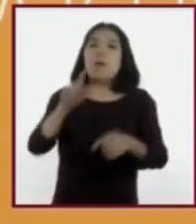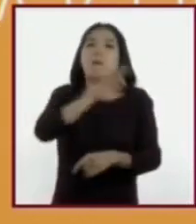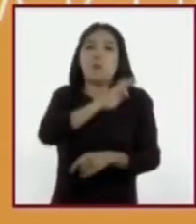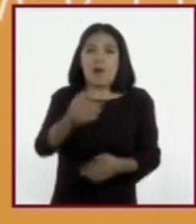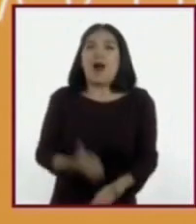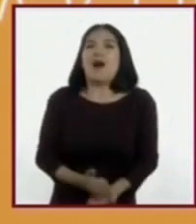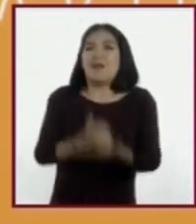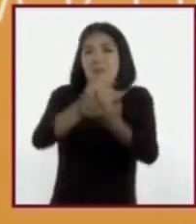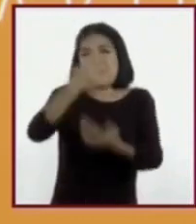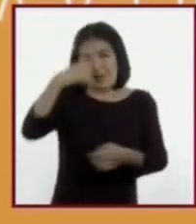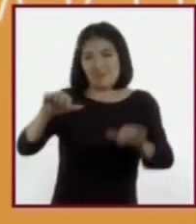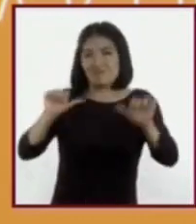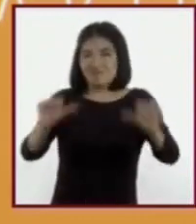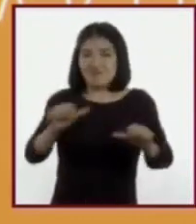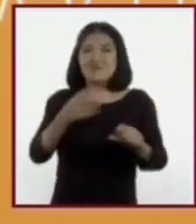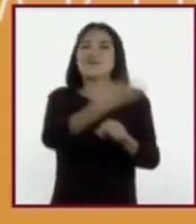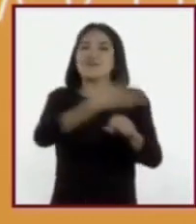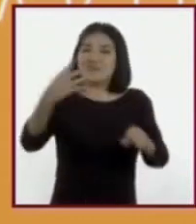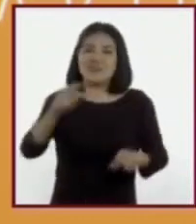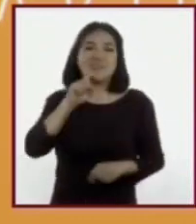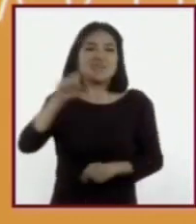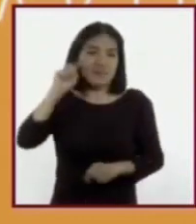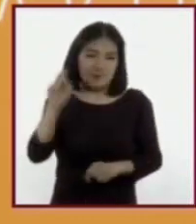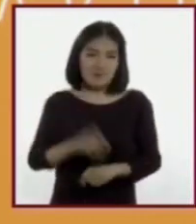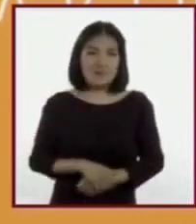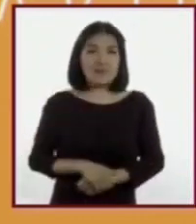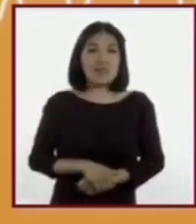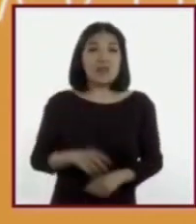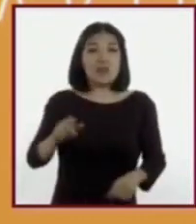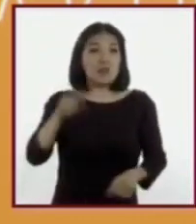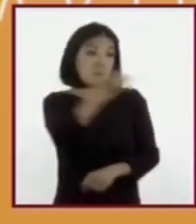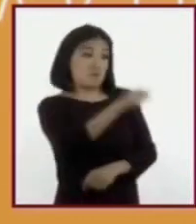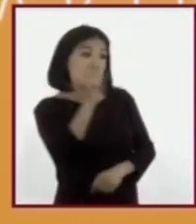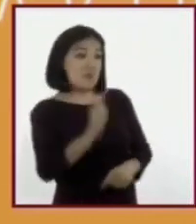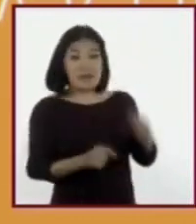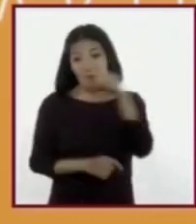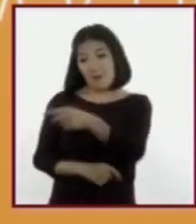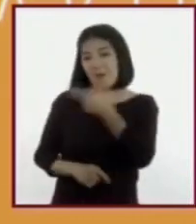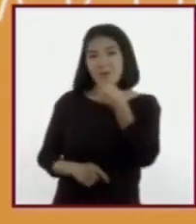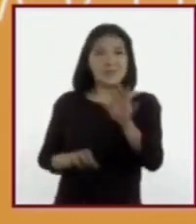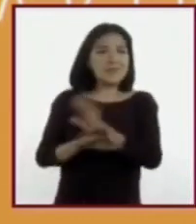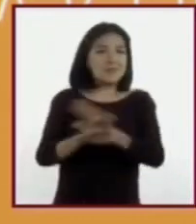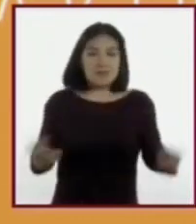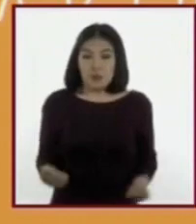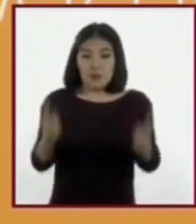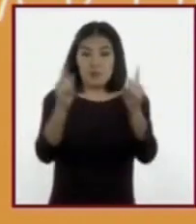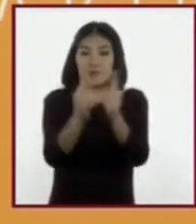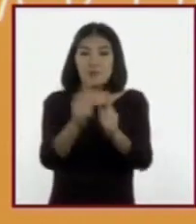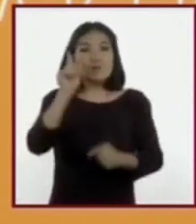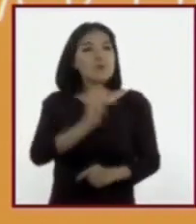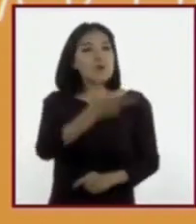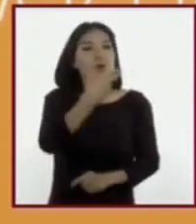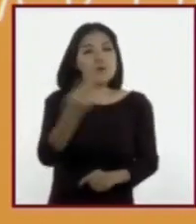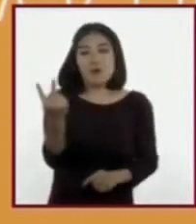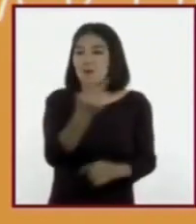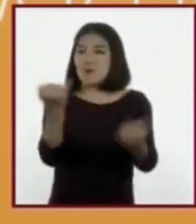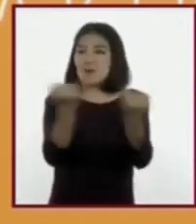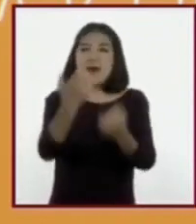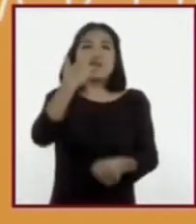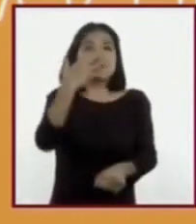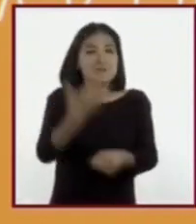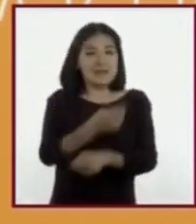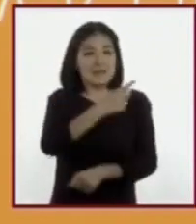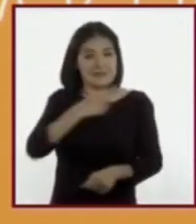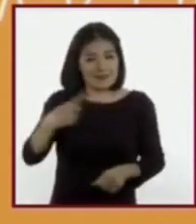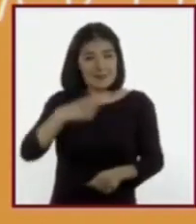Así que ninguno puede dejar en el otro la responsabilidad de su salud. ¿Por qué no lo hacen? La falta de información